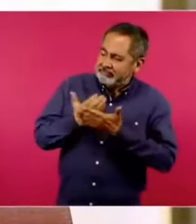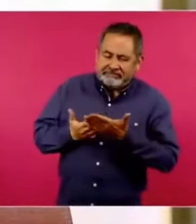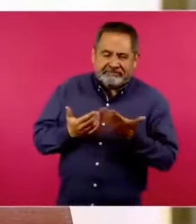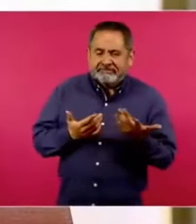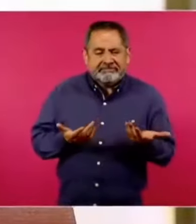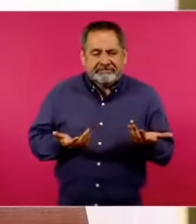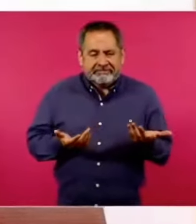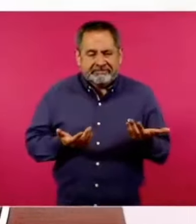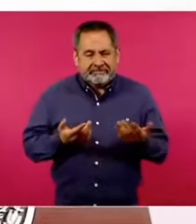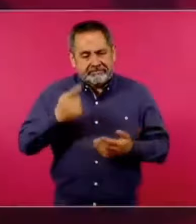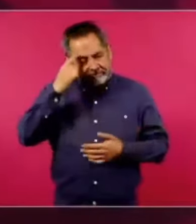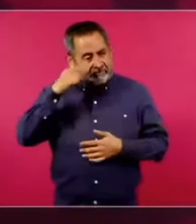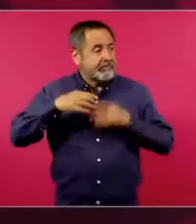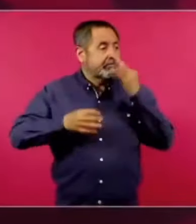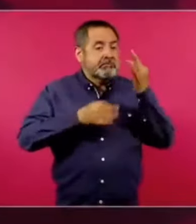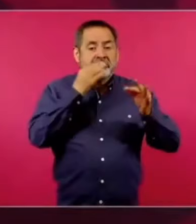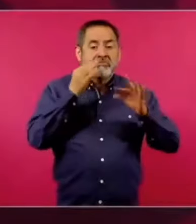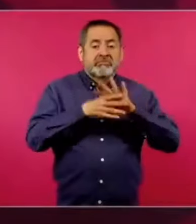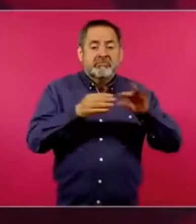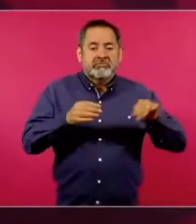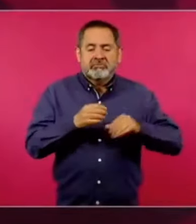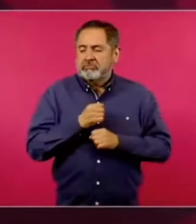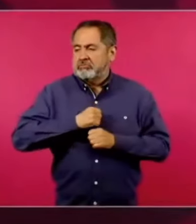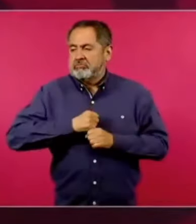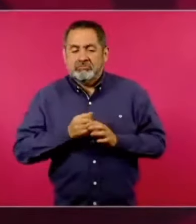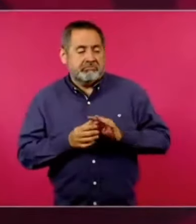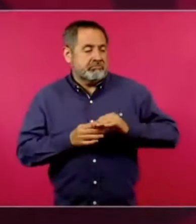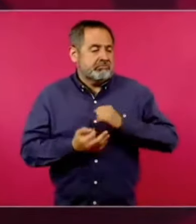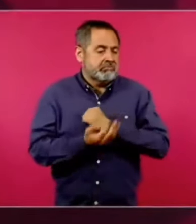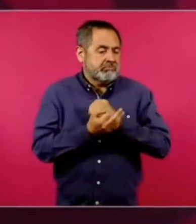hacer valer el tráfico de influencias.